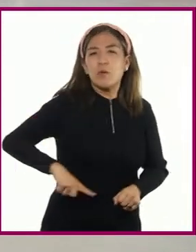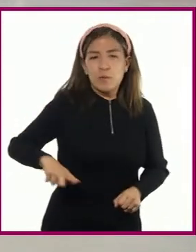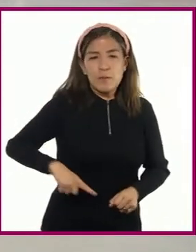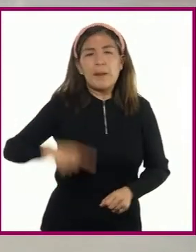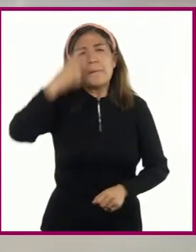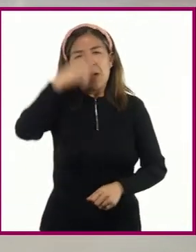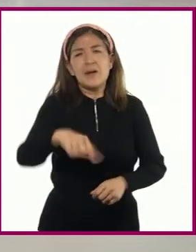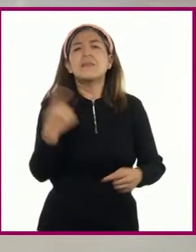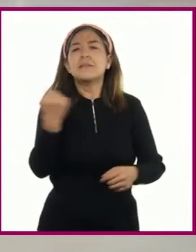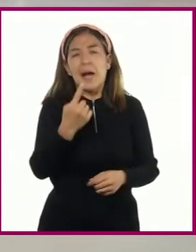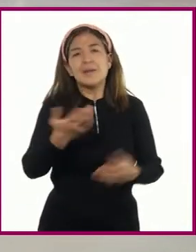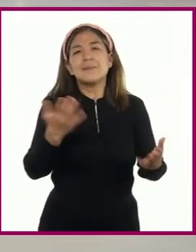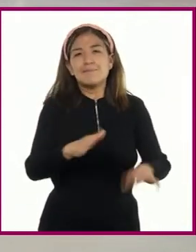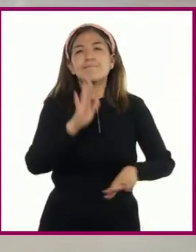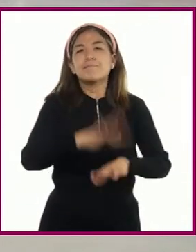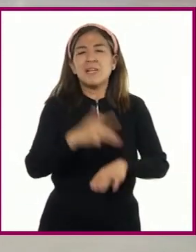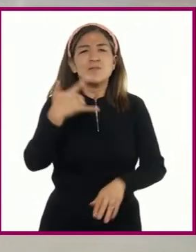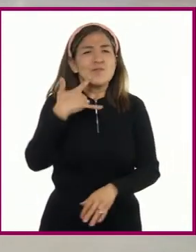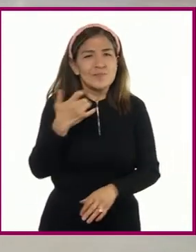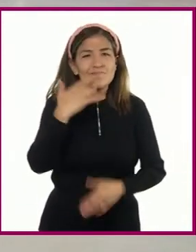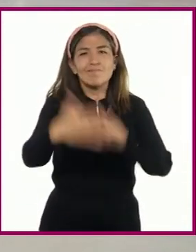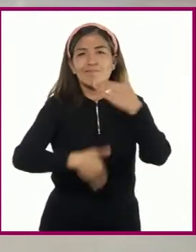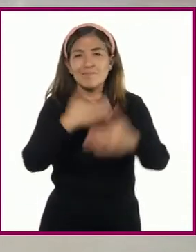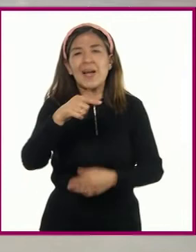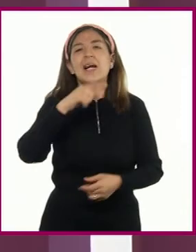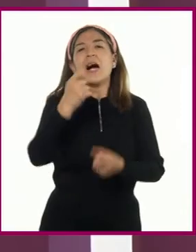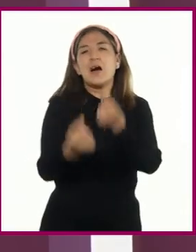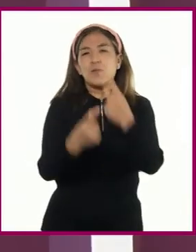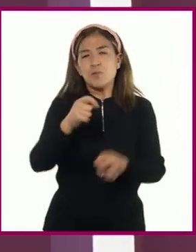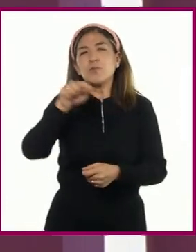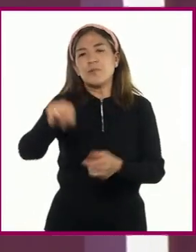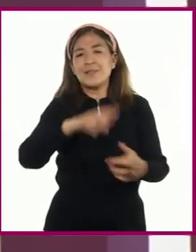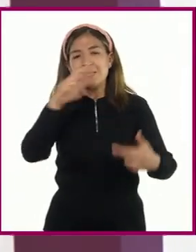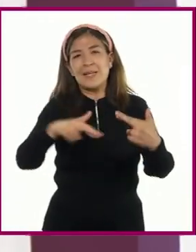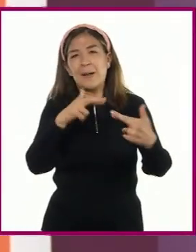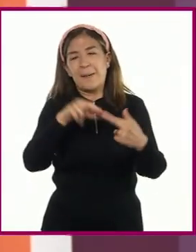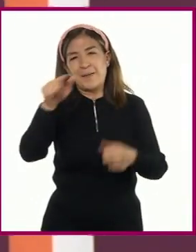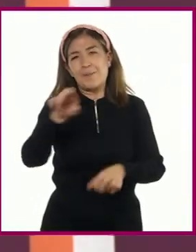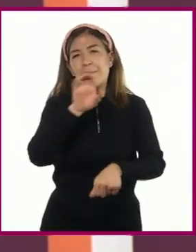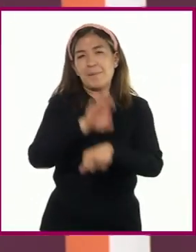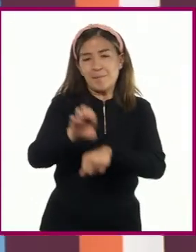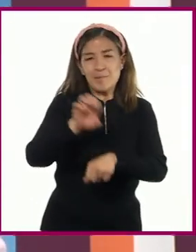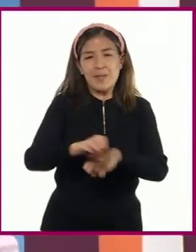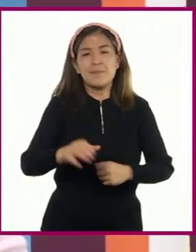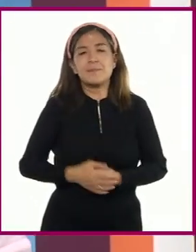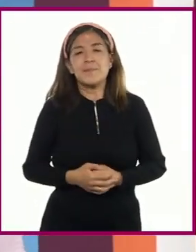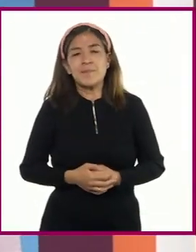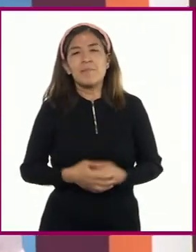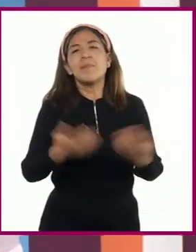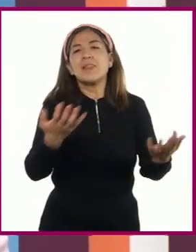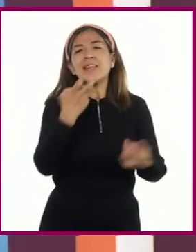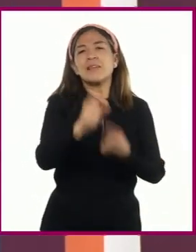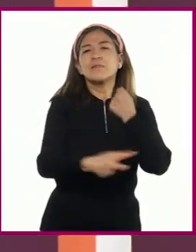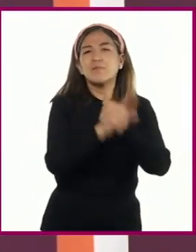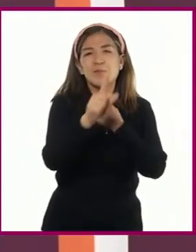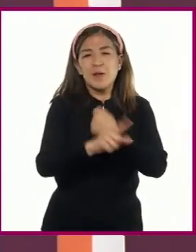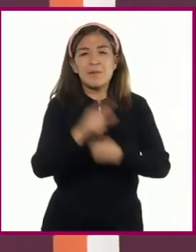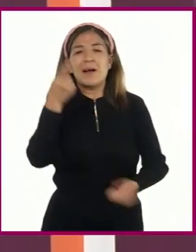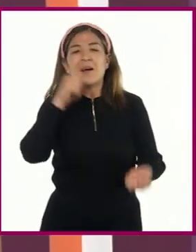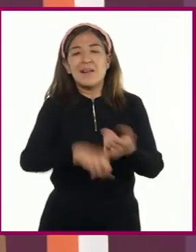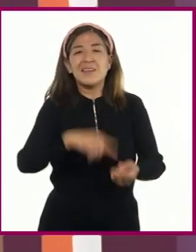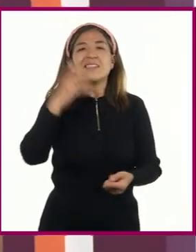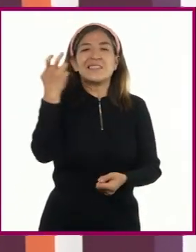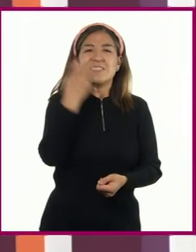fortalecer dichos procesos en varias regiones del país. Los conflictos que escalan y provocan situaciones de violencia,